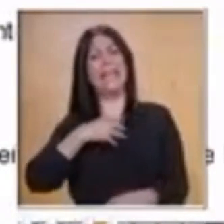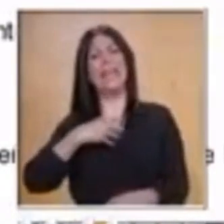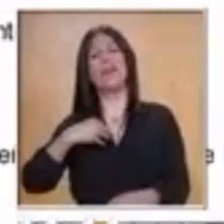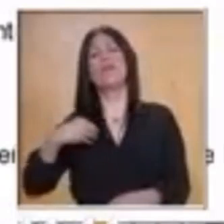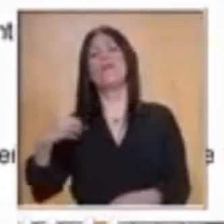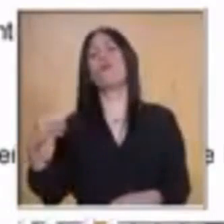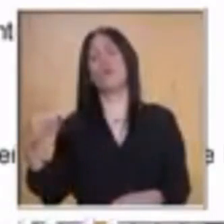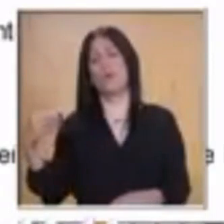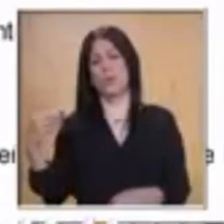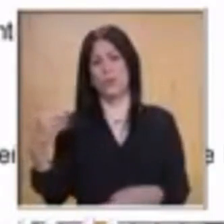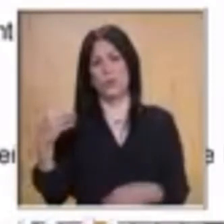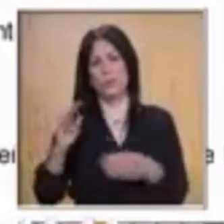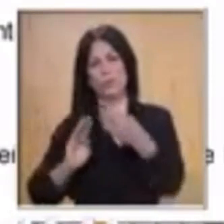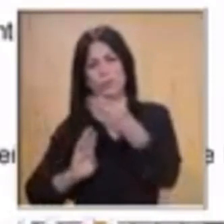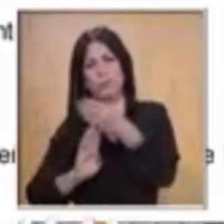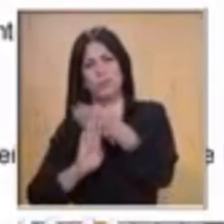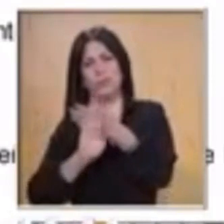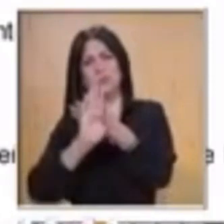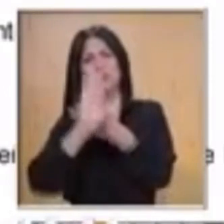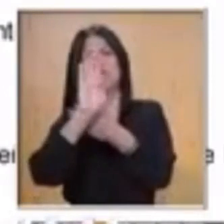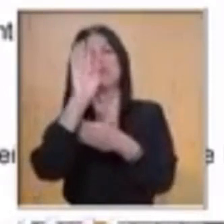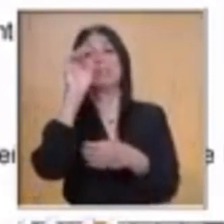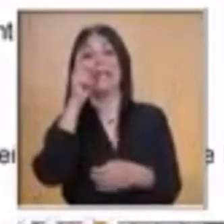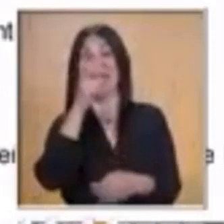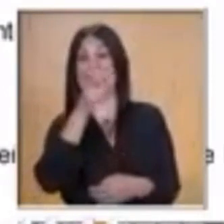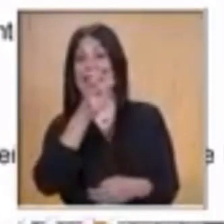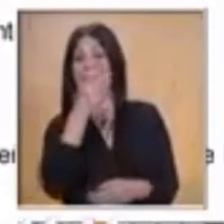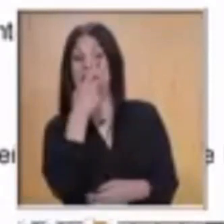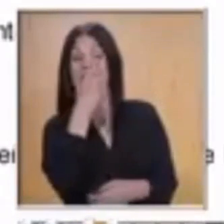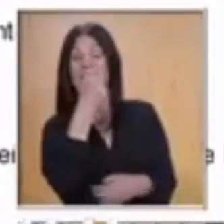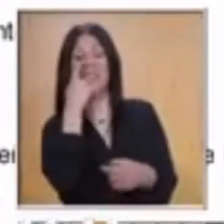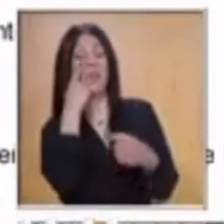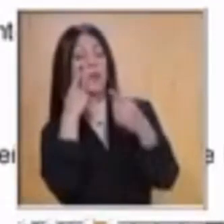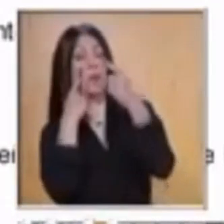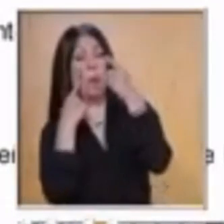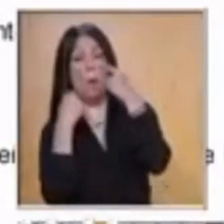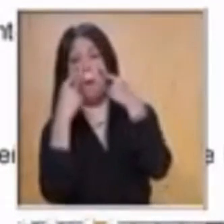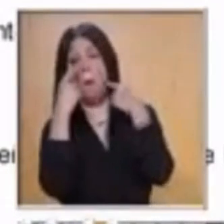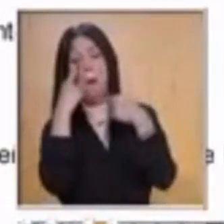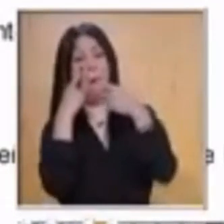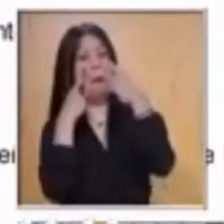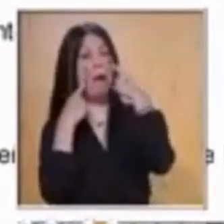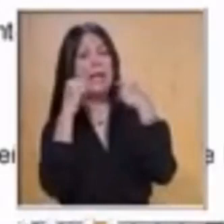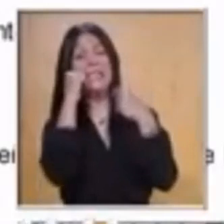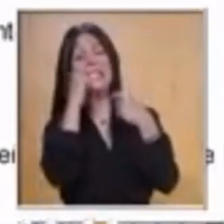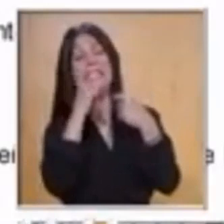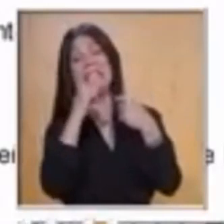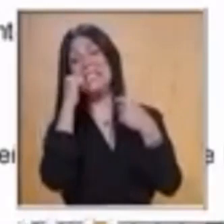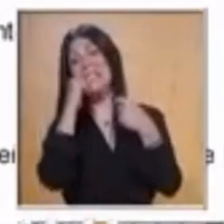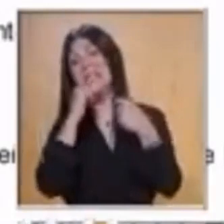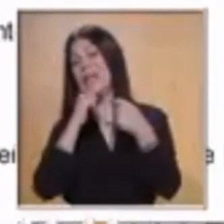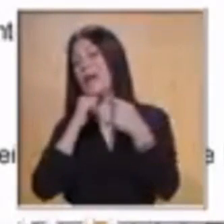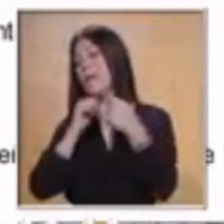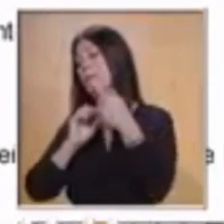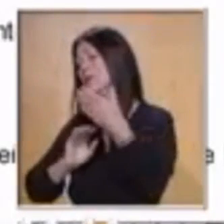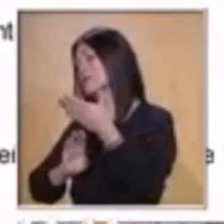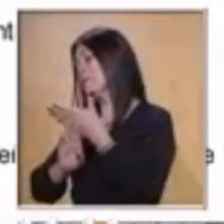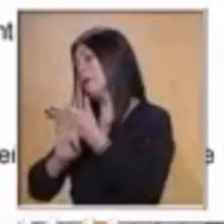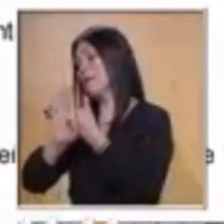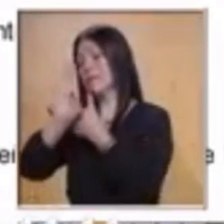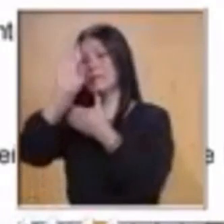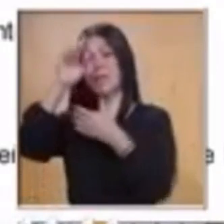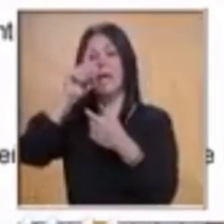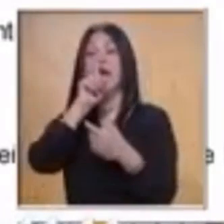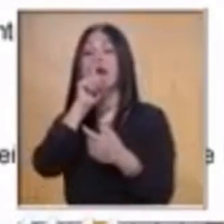¿Quién era? Era la llorona que penaba junto al lago por haberle arrebatado la vida a esos